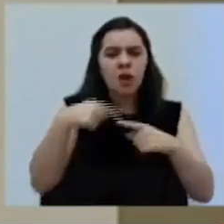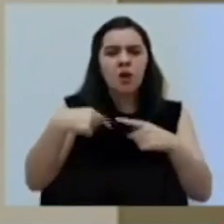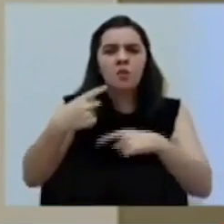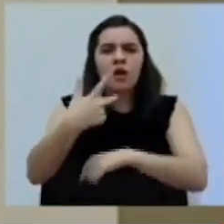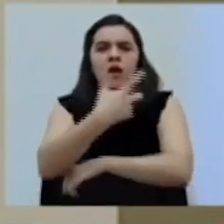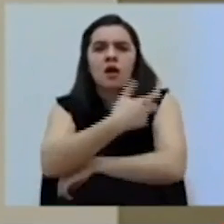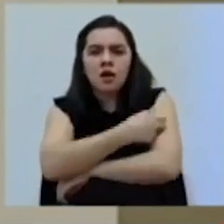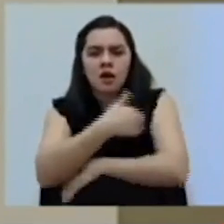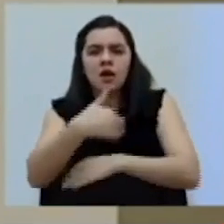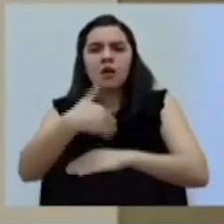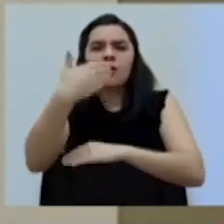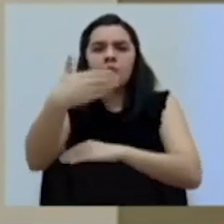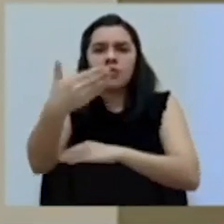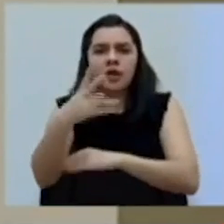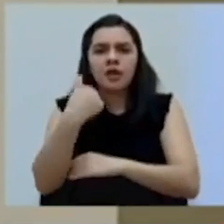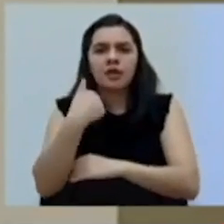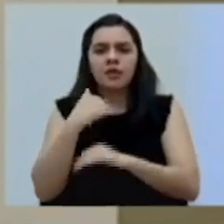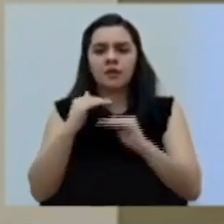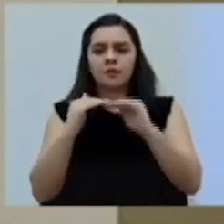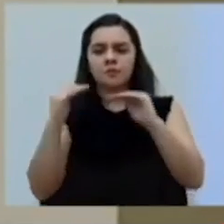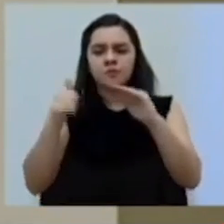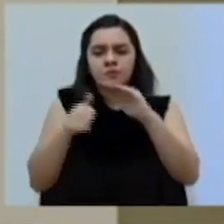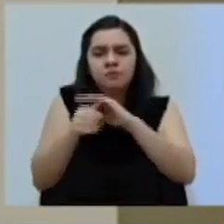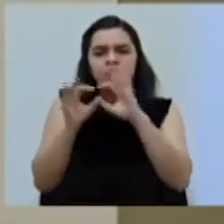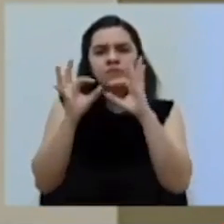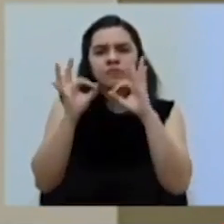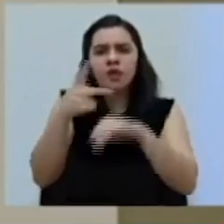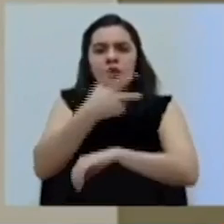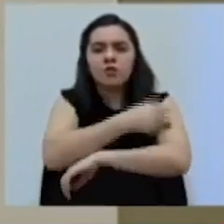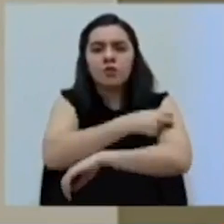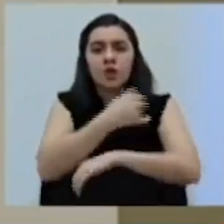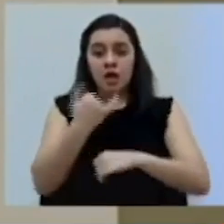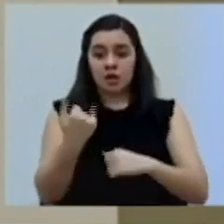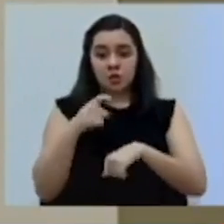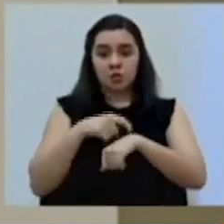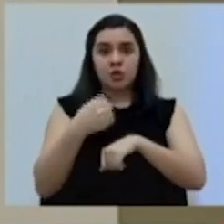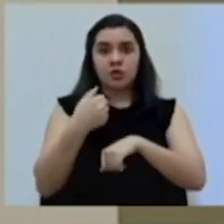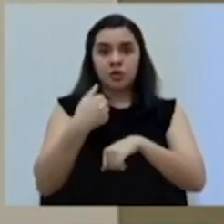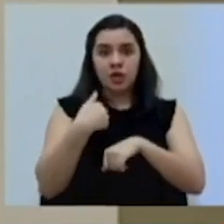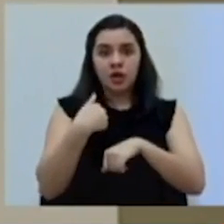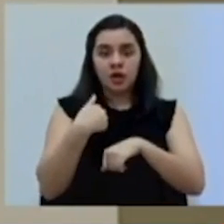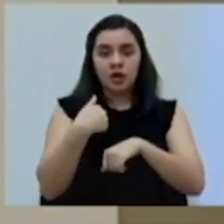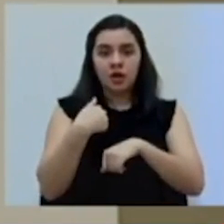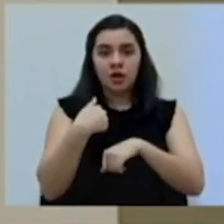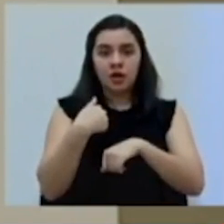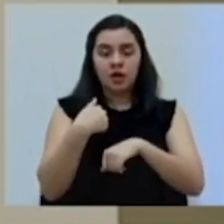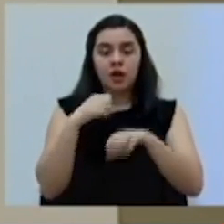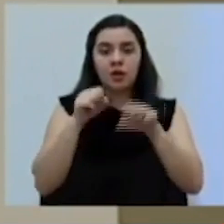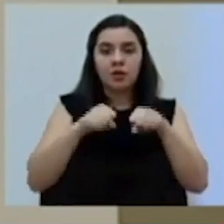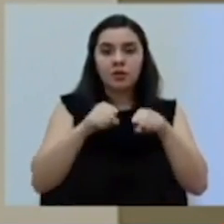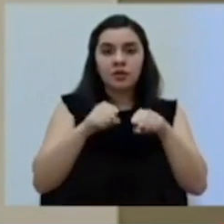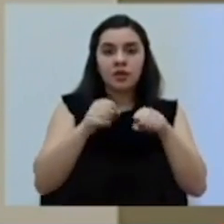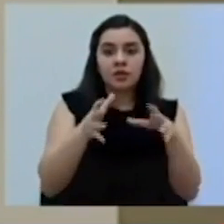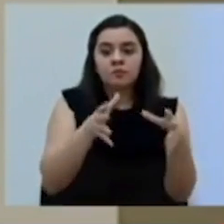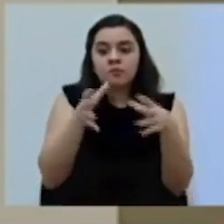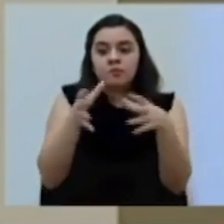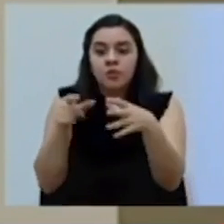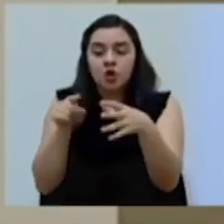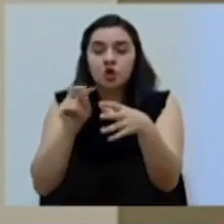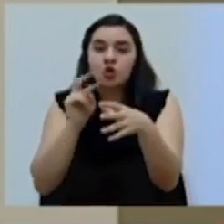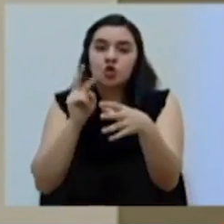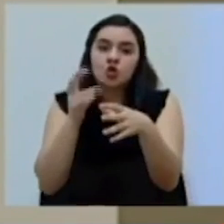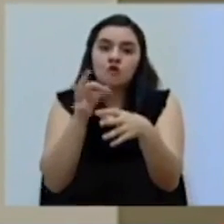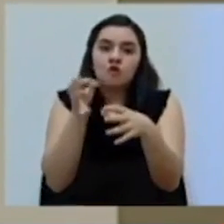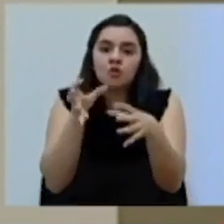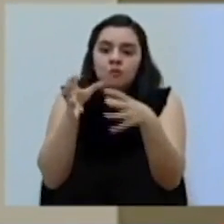mantener estables estas vacunas. En este momento existe la posibilidad de mantenerlas estables mediante dos escenarios o dos